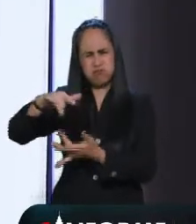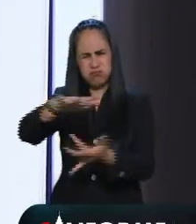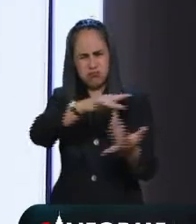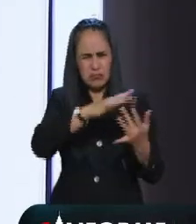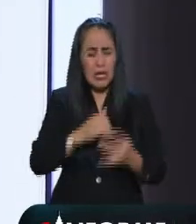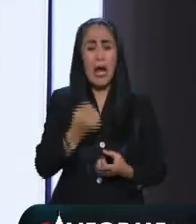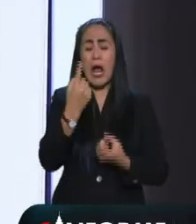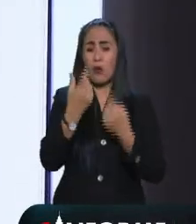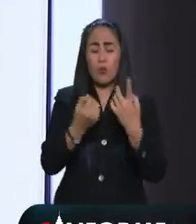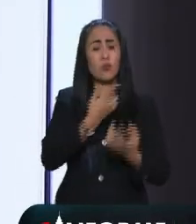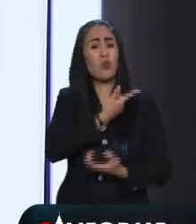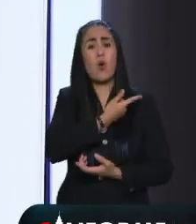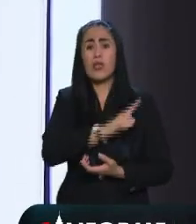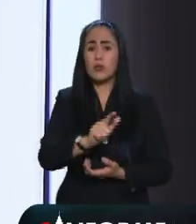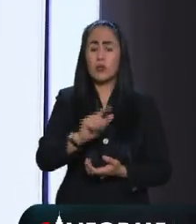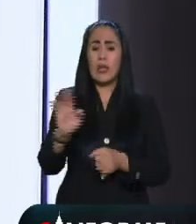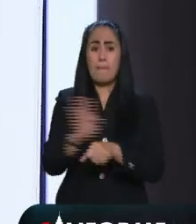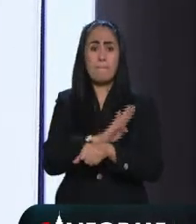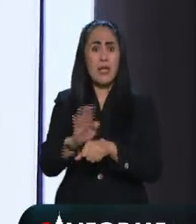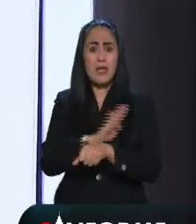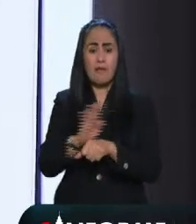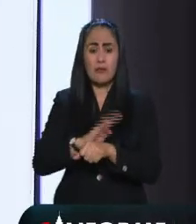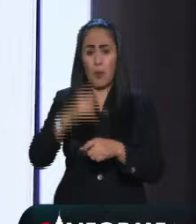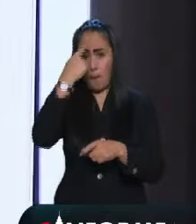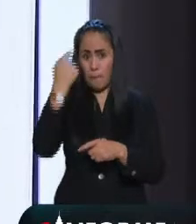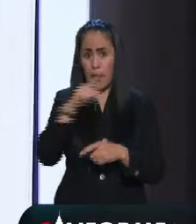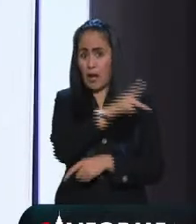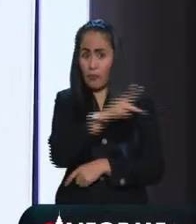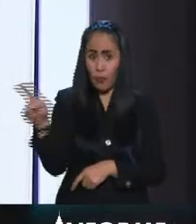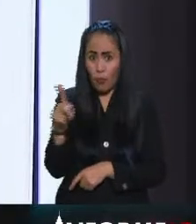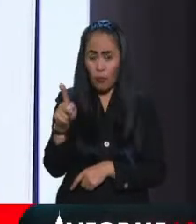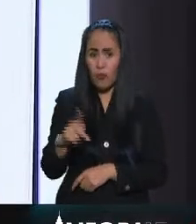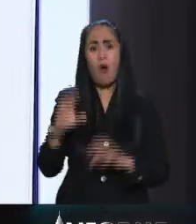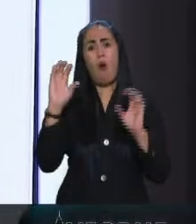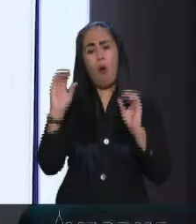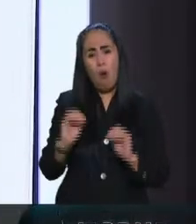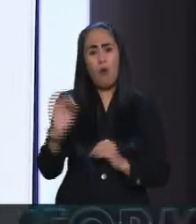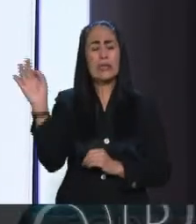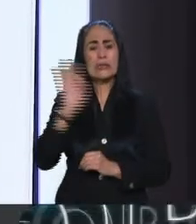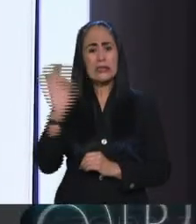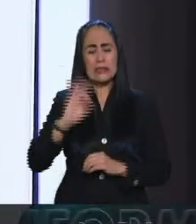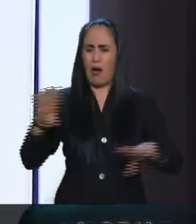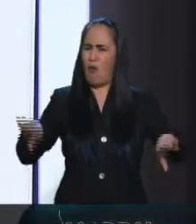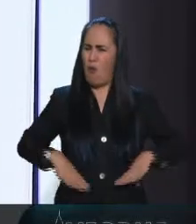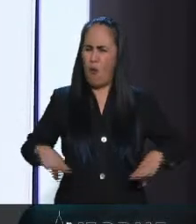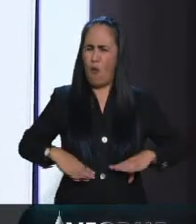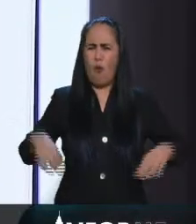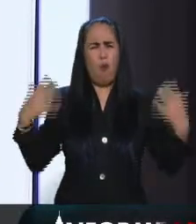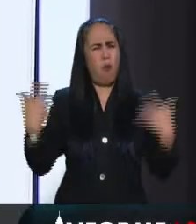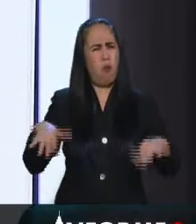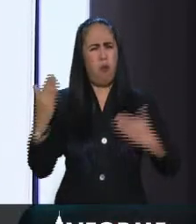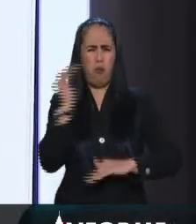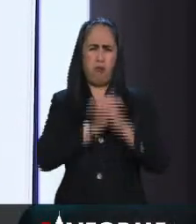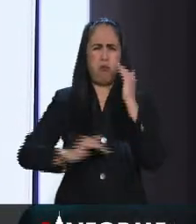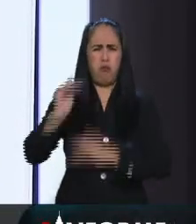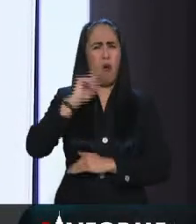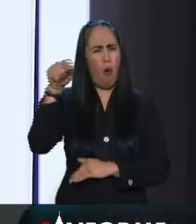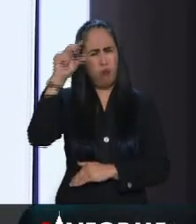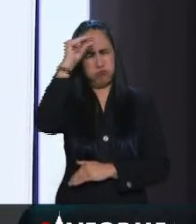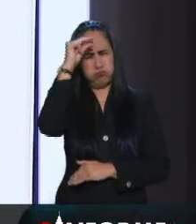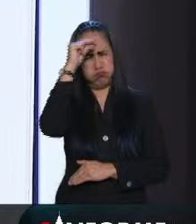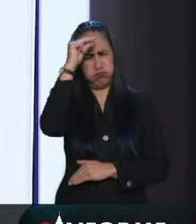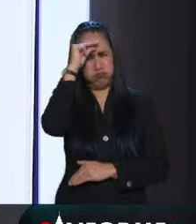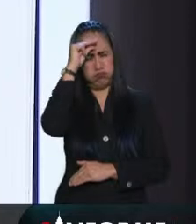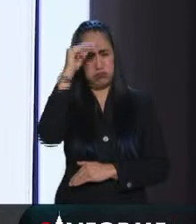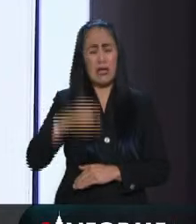le gusta que se dé este beneficio de manera universal y no a partir de talento o méritos especiales tanto se dijo que la jefa de